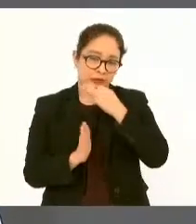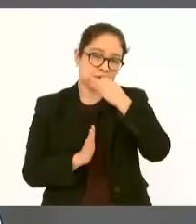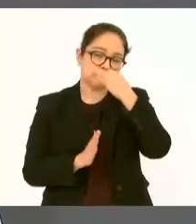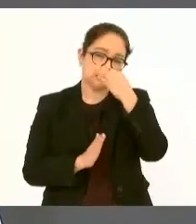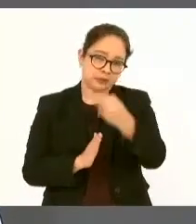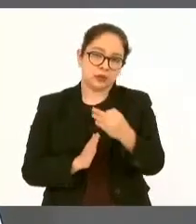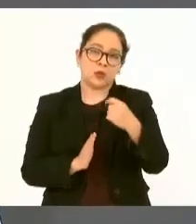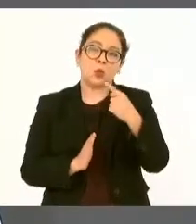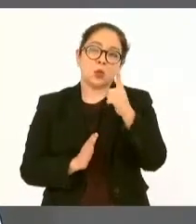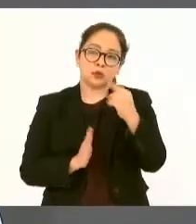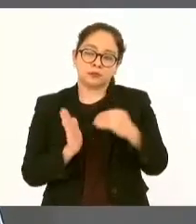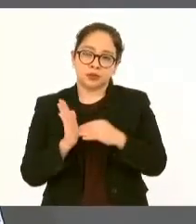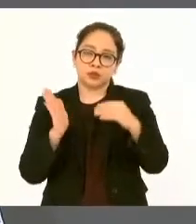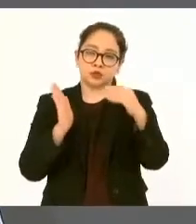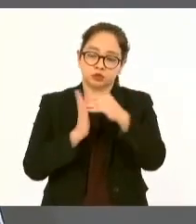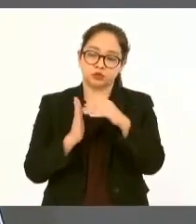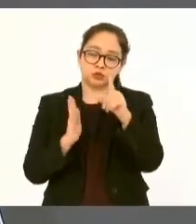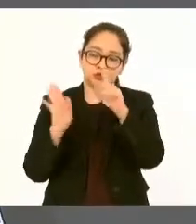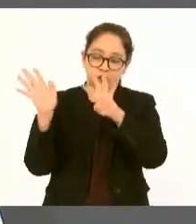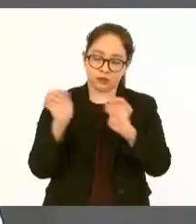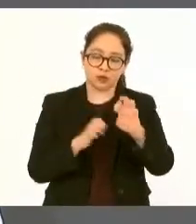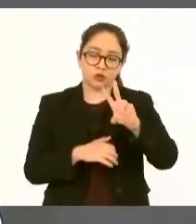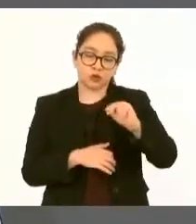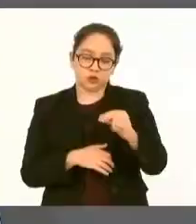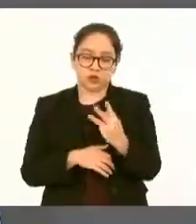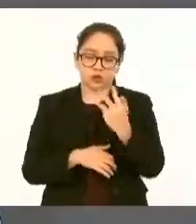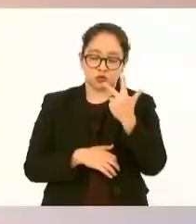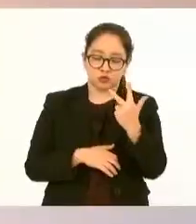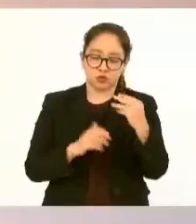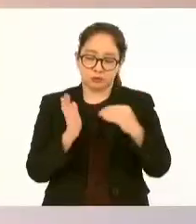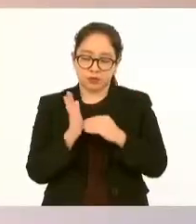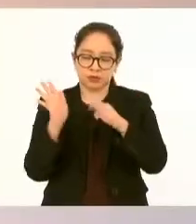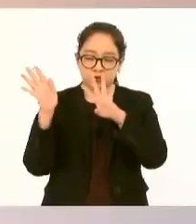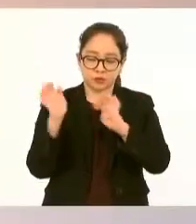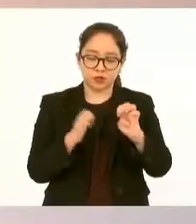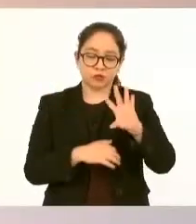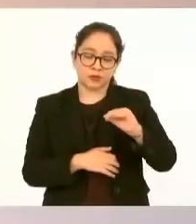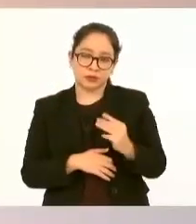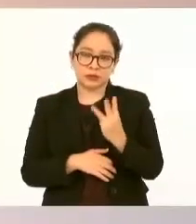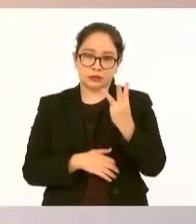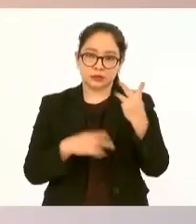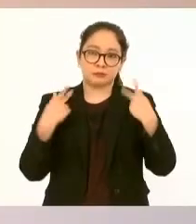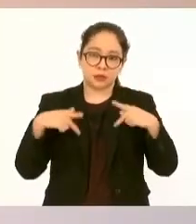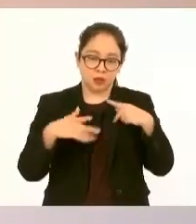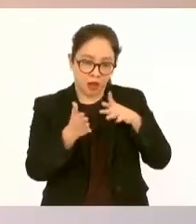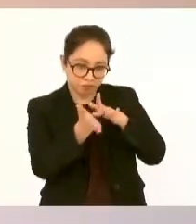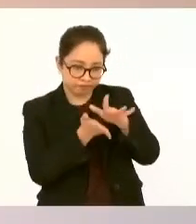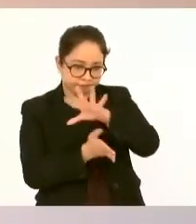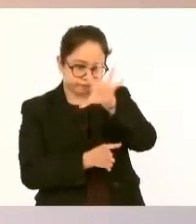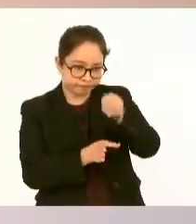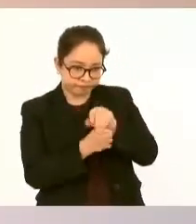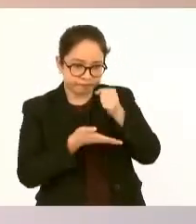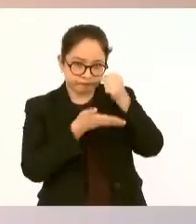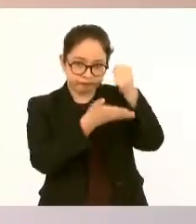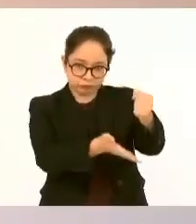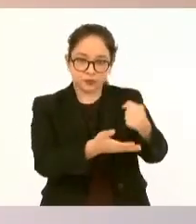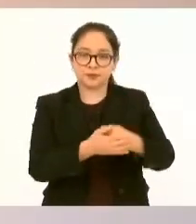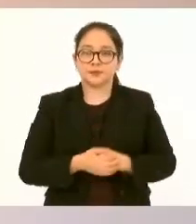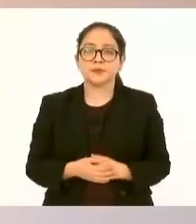y ocho mil novecientos noventa y tres beneficiarios. ¿Por qué doy esta